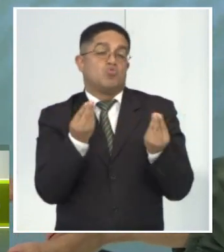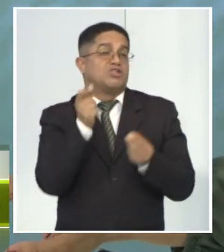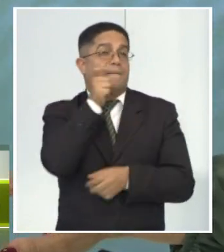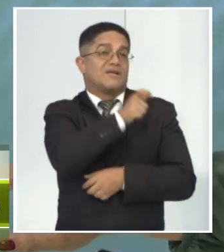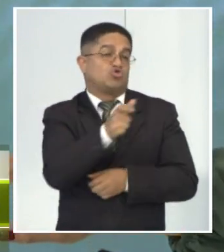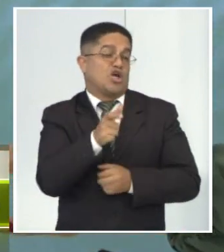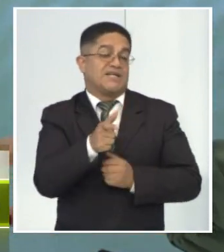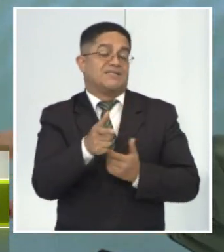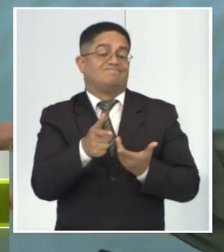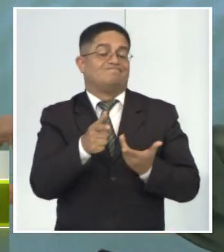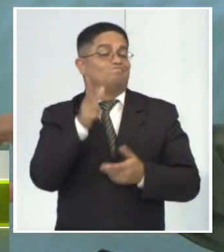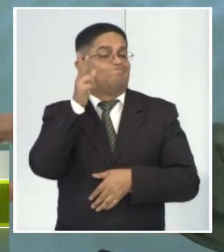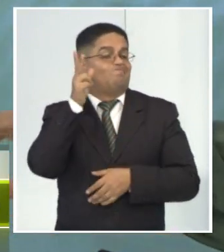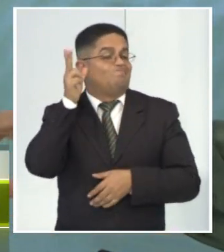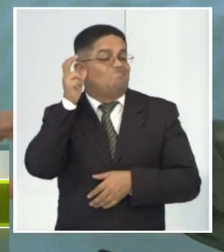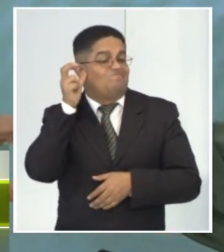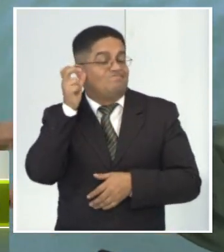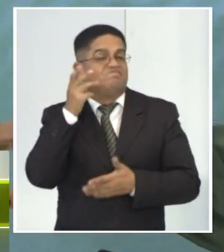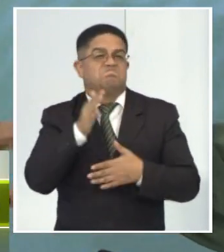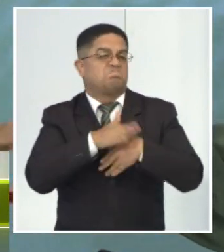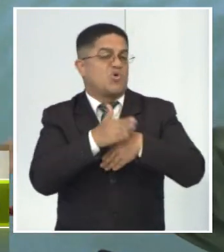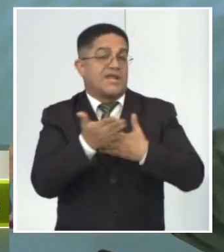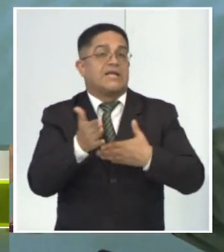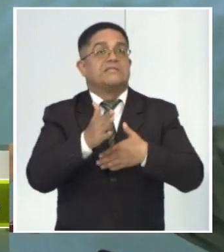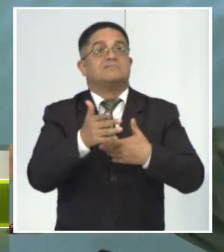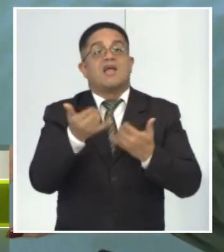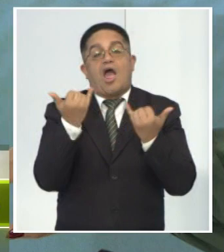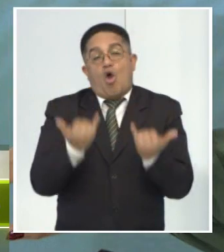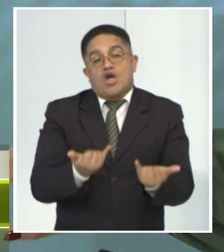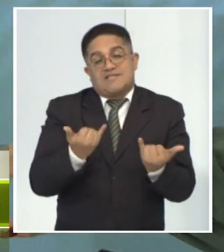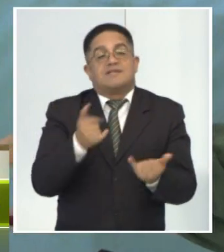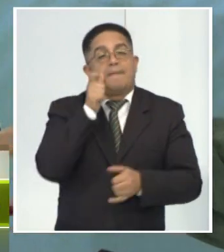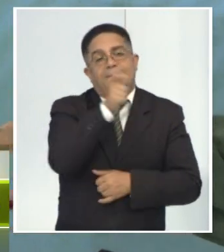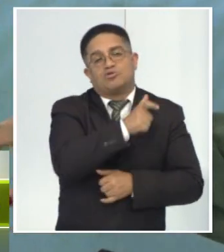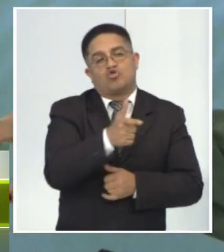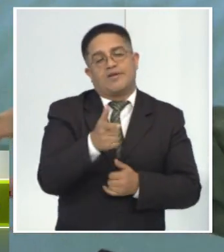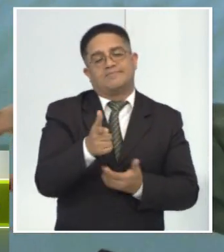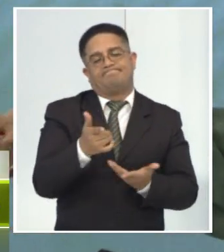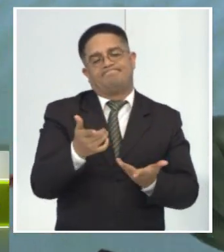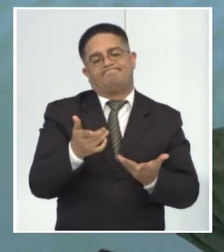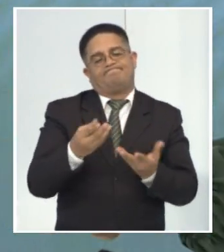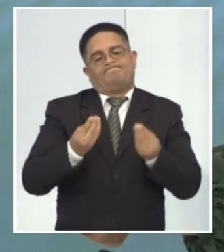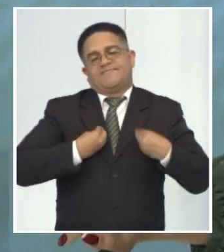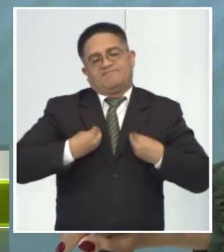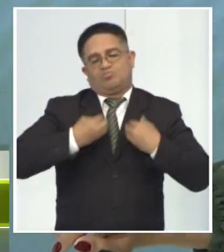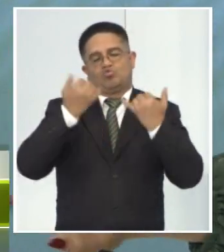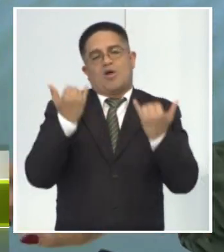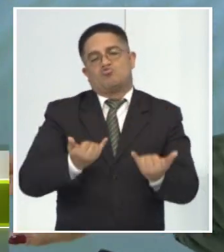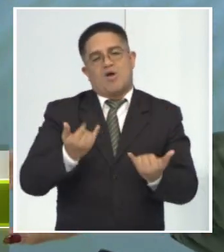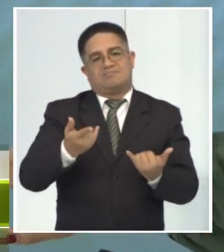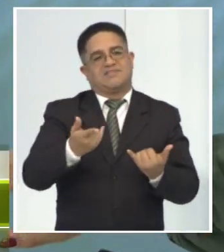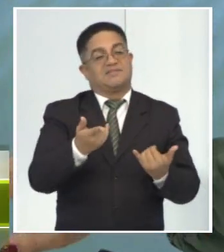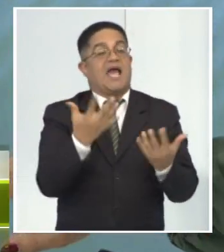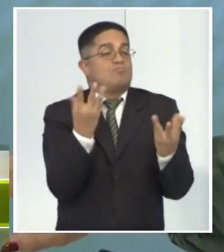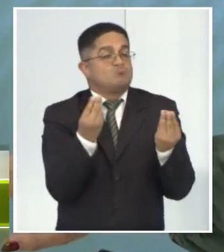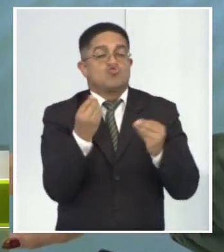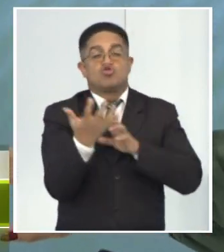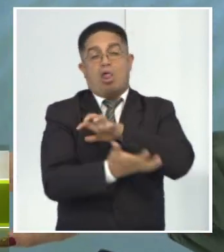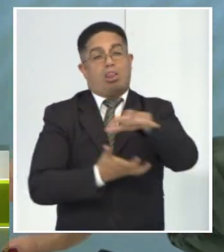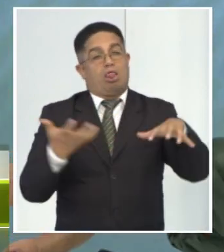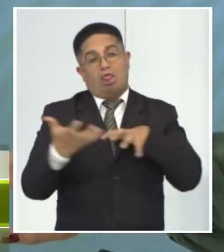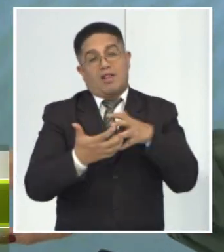Puede ser, de entre otras causas, el aumento del estrés que estamos como ciudadanos del mundo actualmente sometidos a mucho estrés.